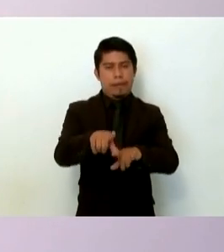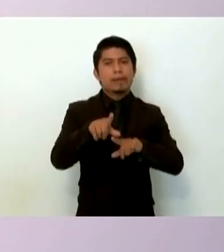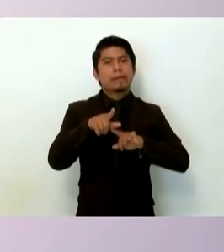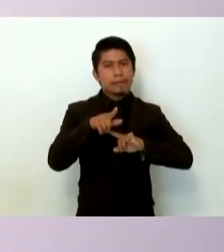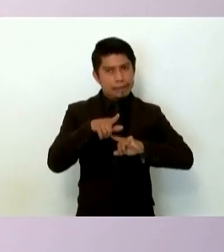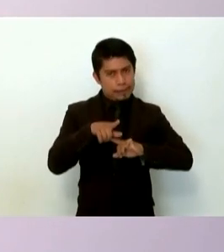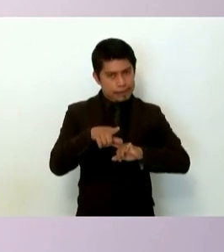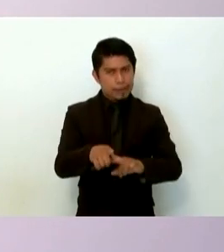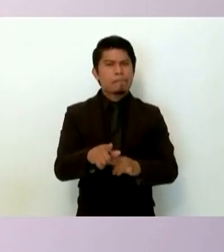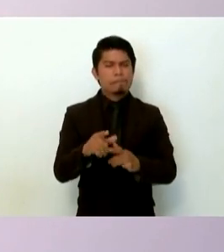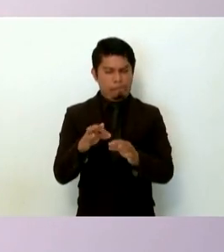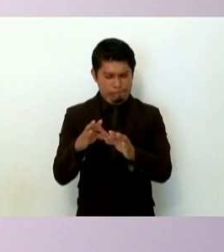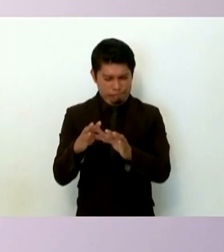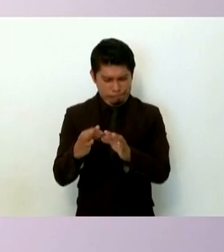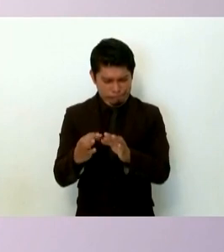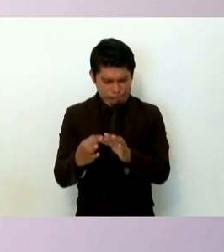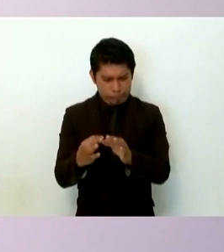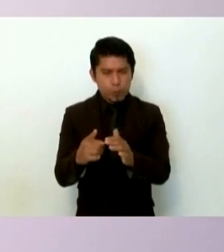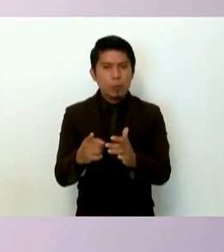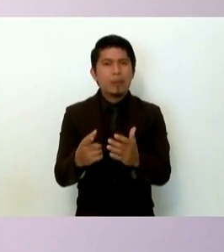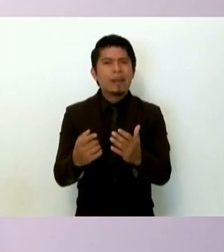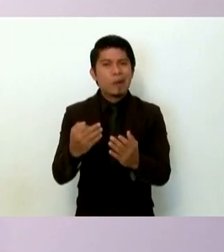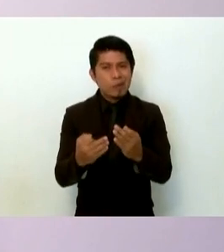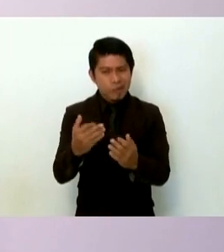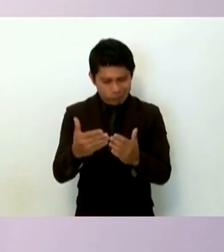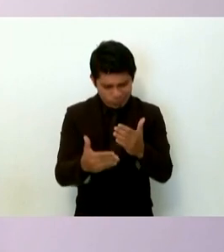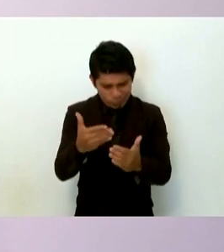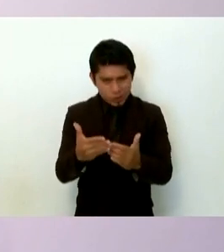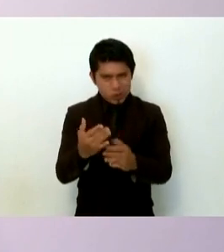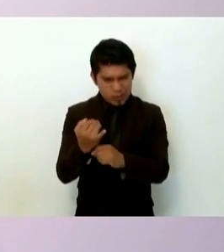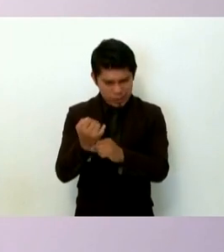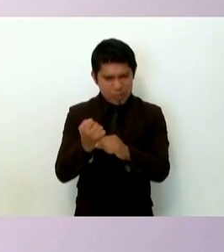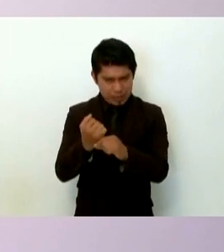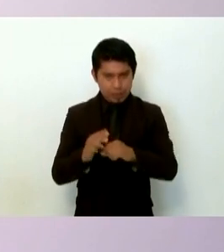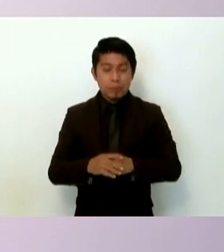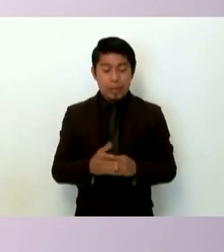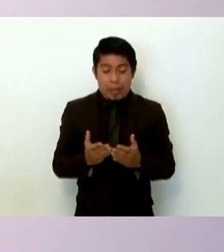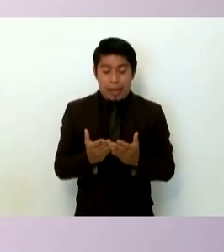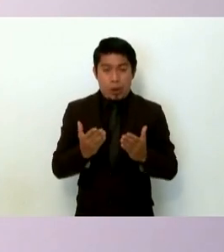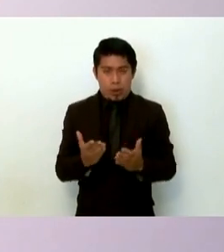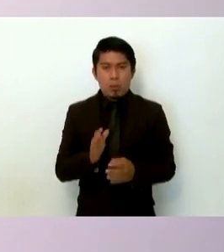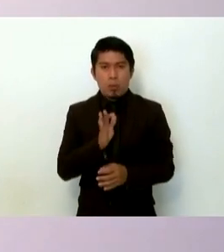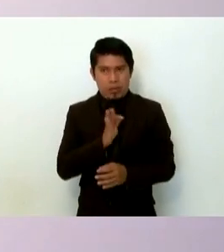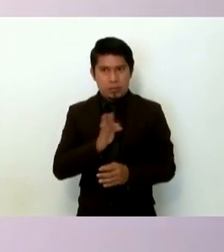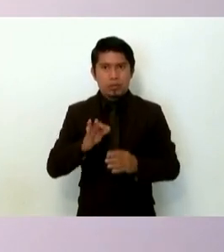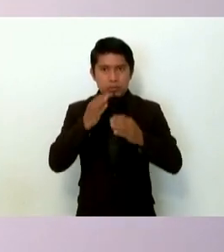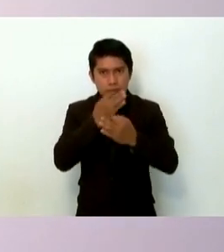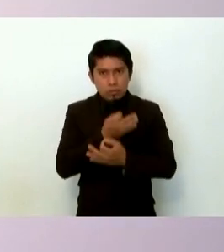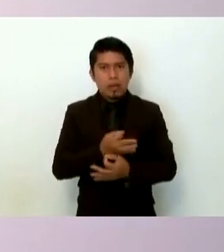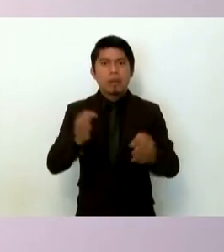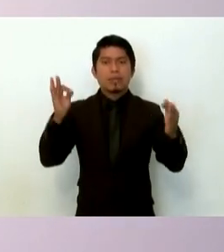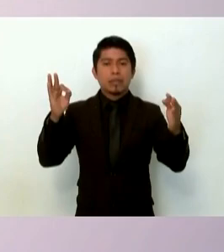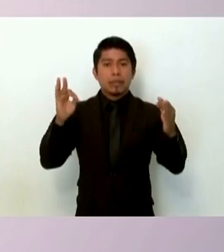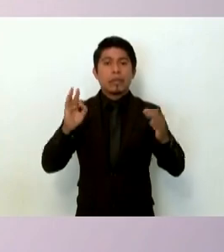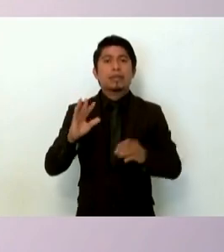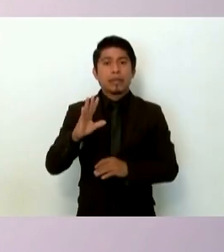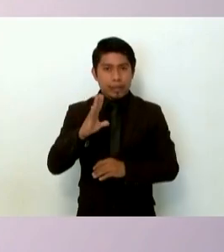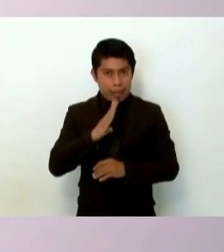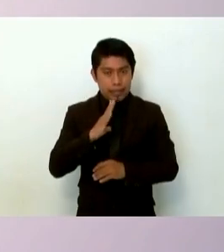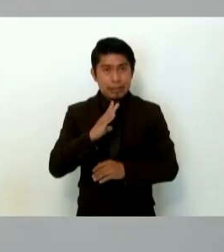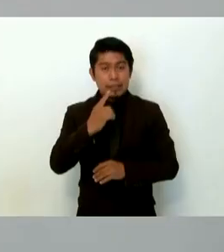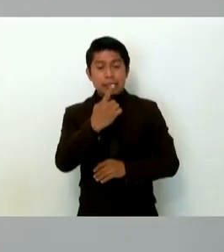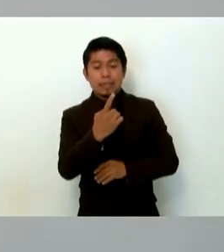manera muy consistente con la judicialización en esos momentos podemos informar que tenemos